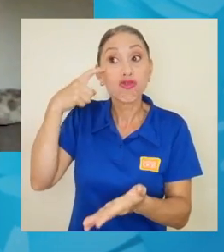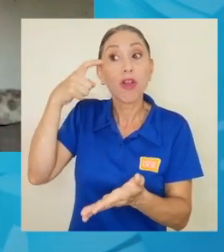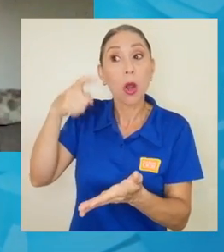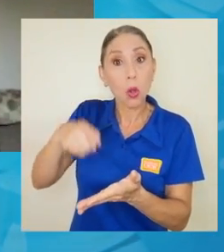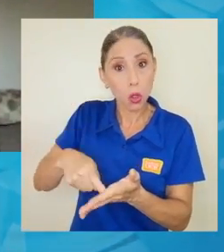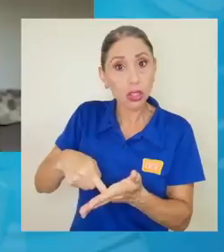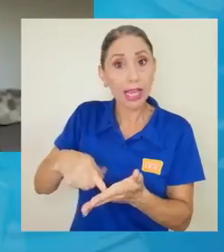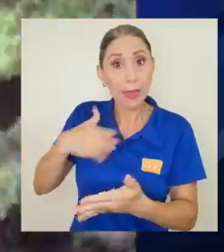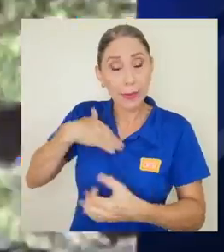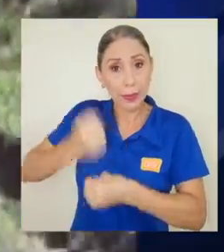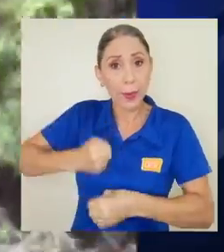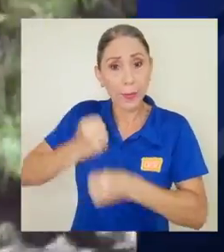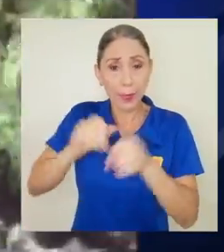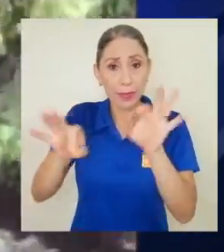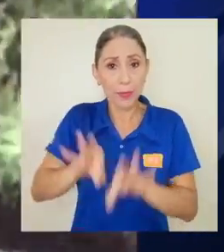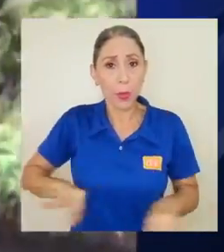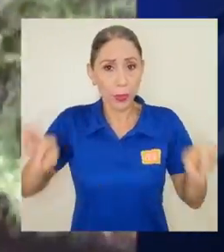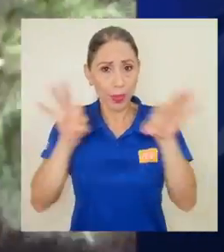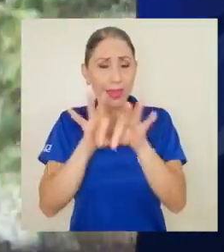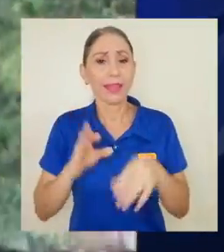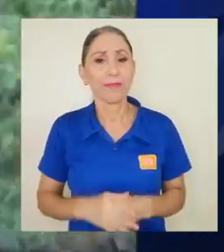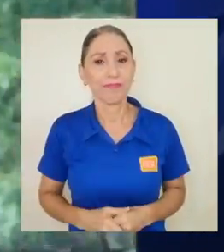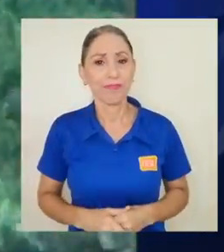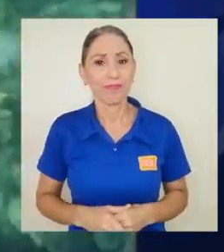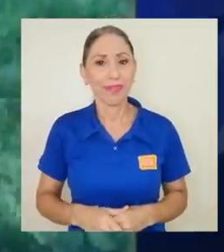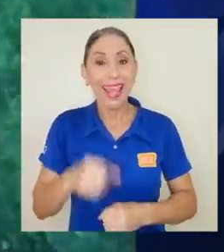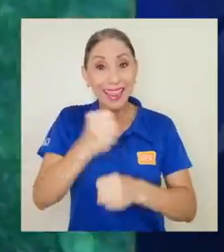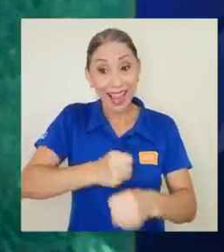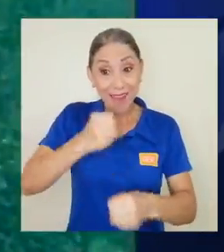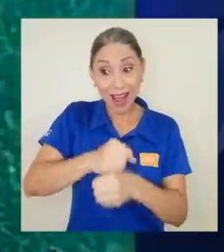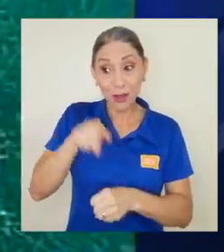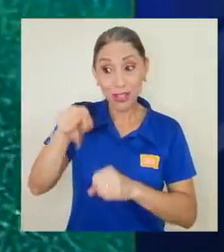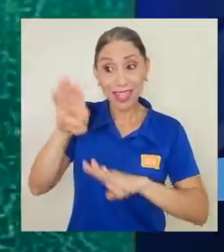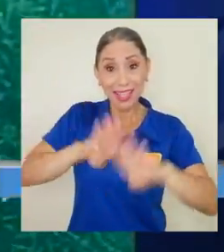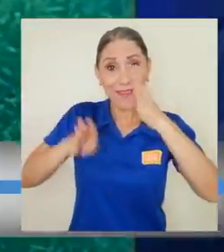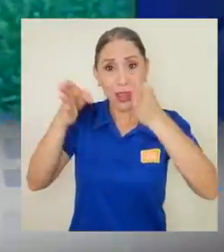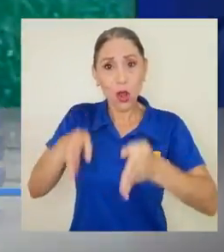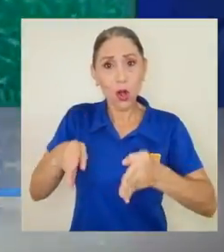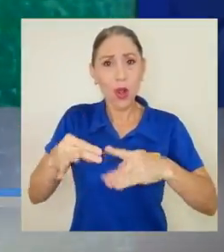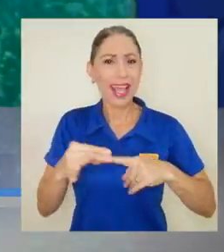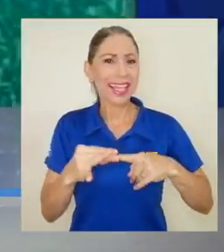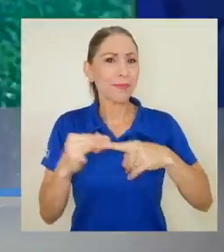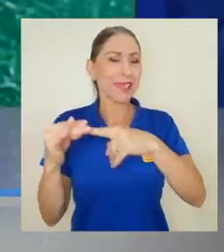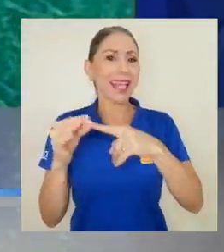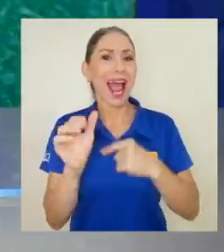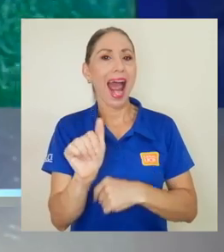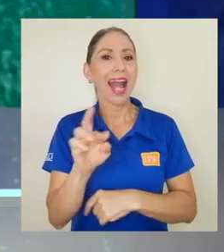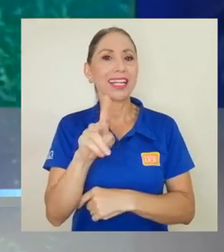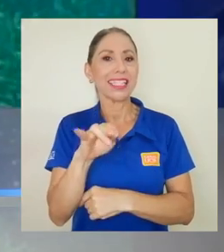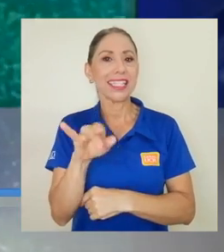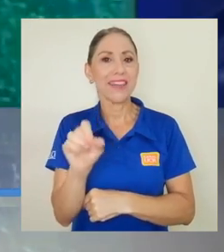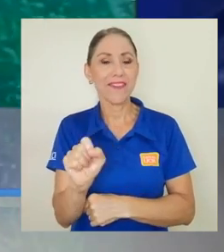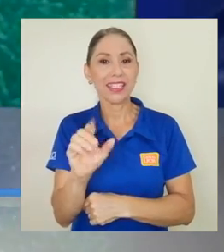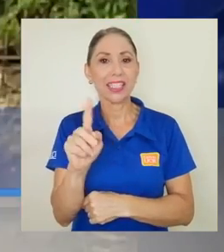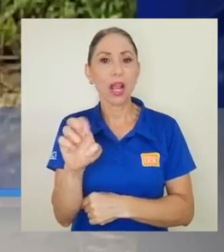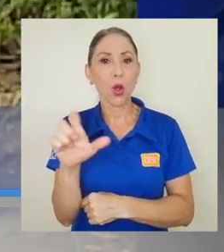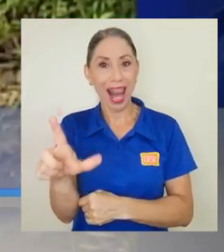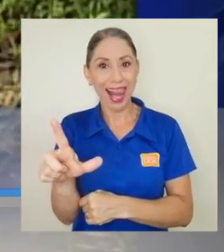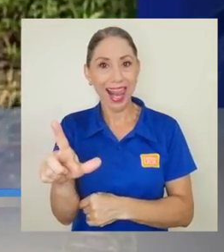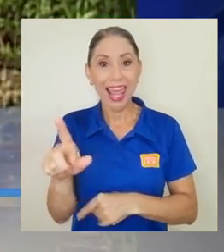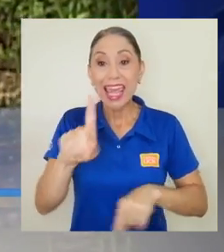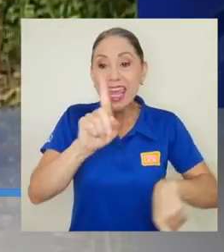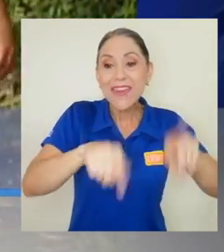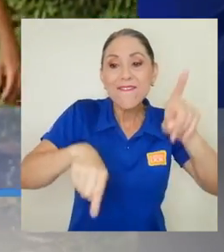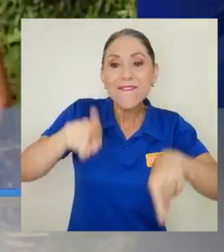que el trabajo que yo he hecho ha sido importante. Los trabajos de este biólogo, especialista en arrecifes coralinos y biodiversidad